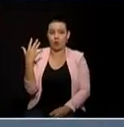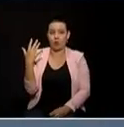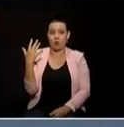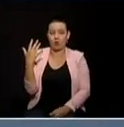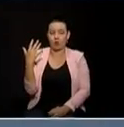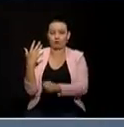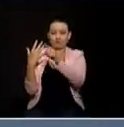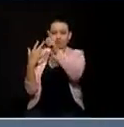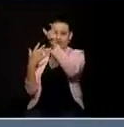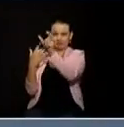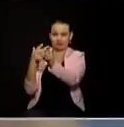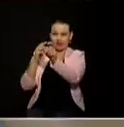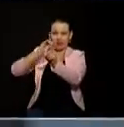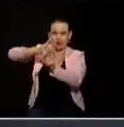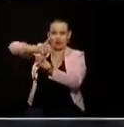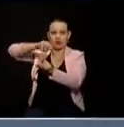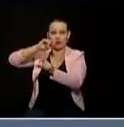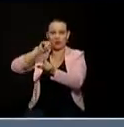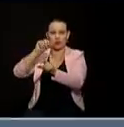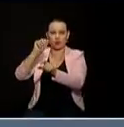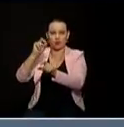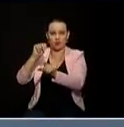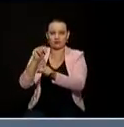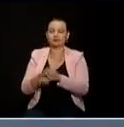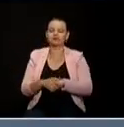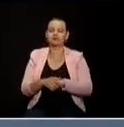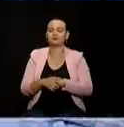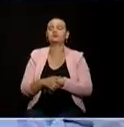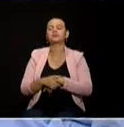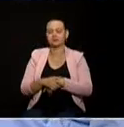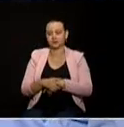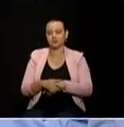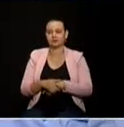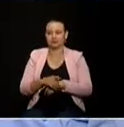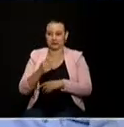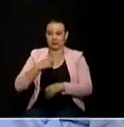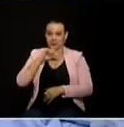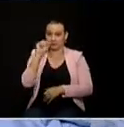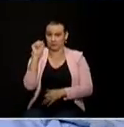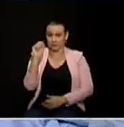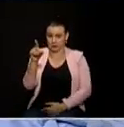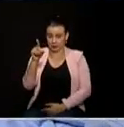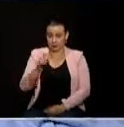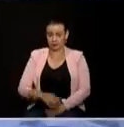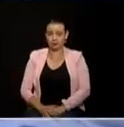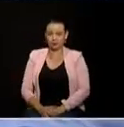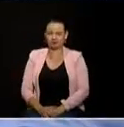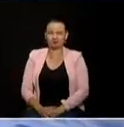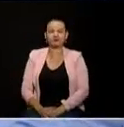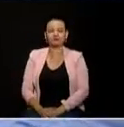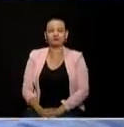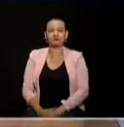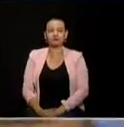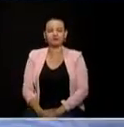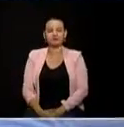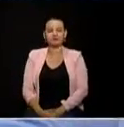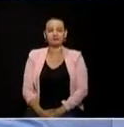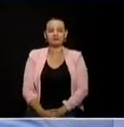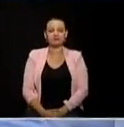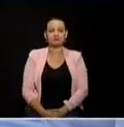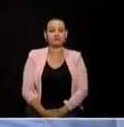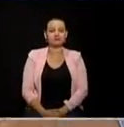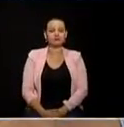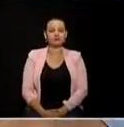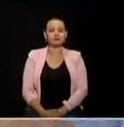pregunta para el doctor juan esteban es si todavía